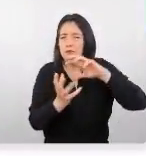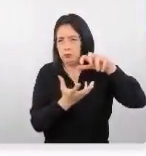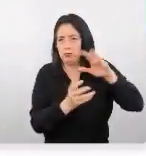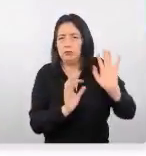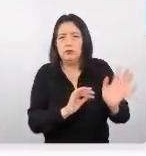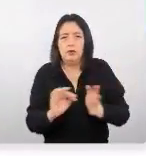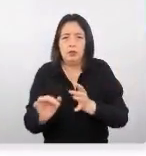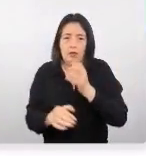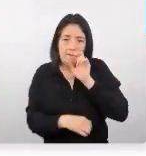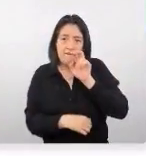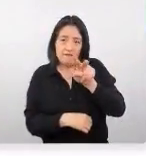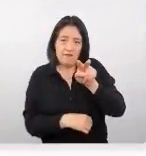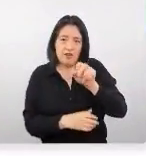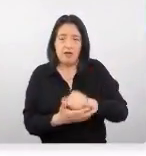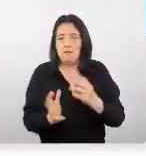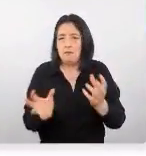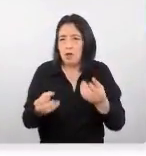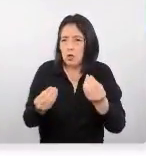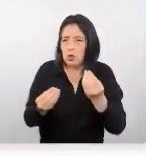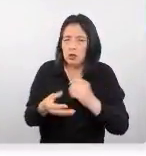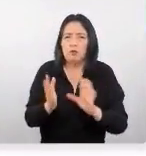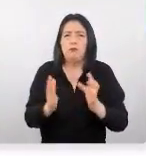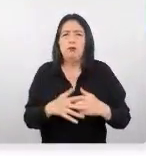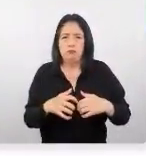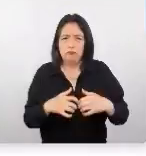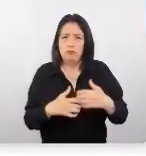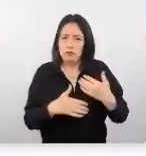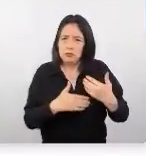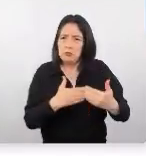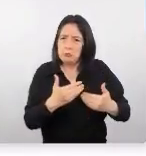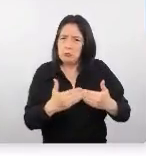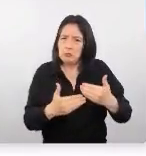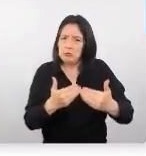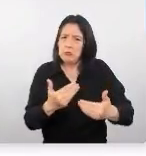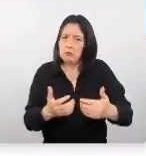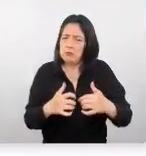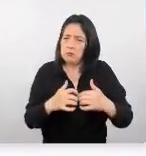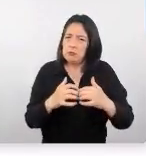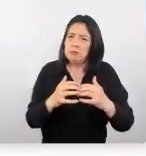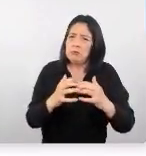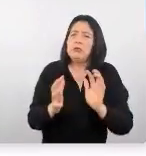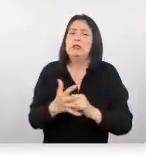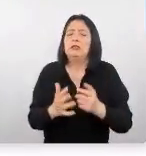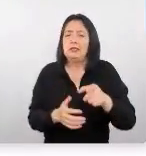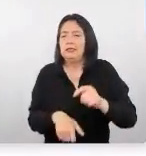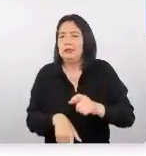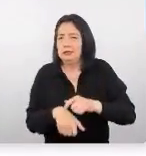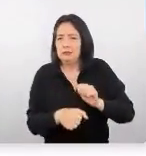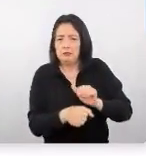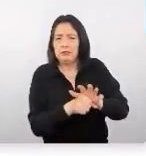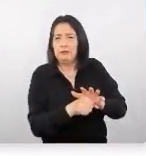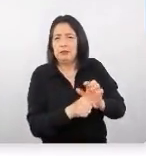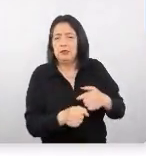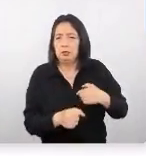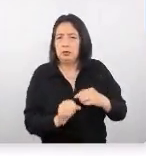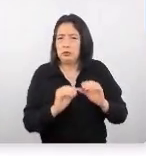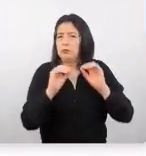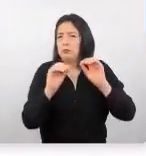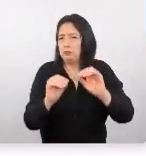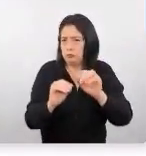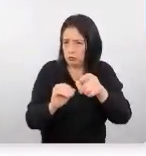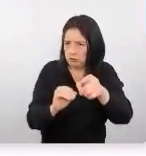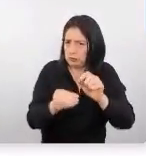Veamos aquí cómo hemos ido recuperándonos durante la pandemia, de hecho, estoy colocando